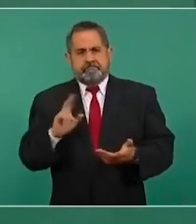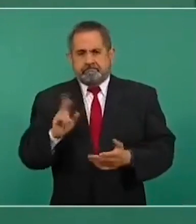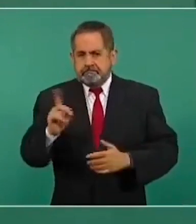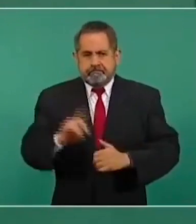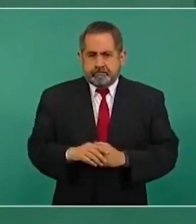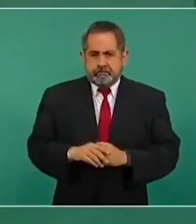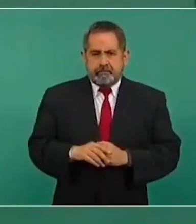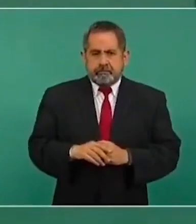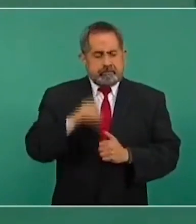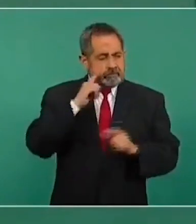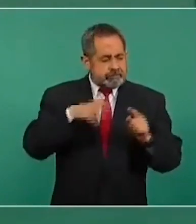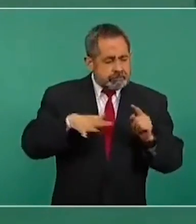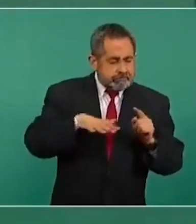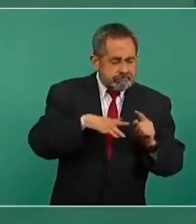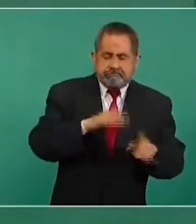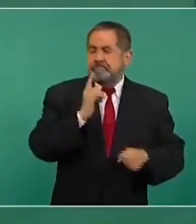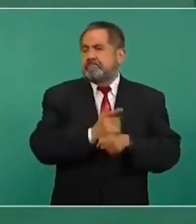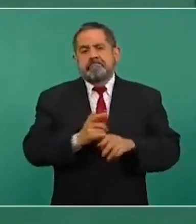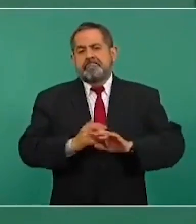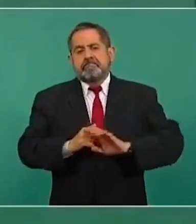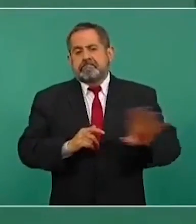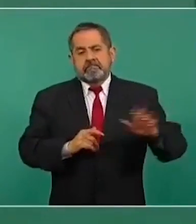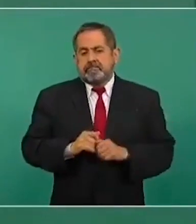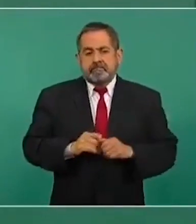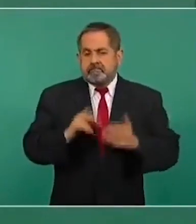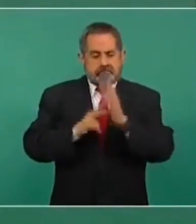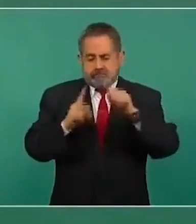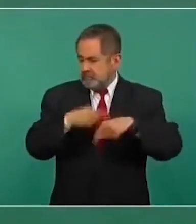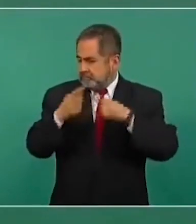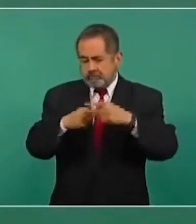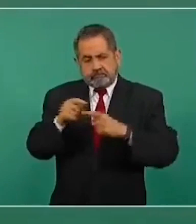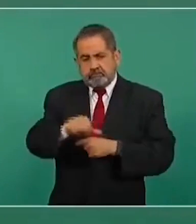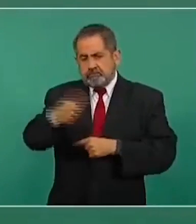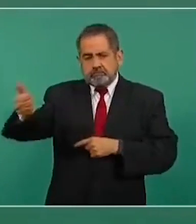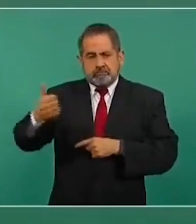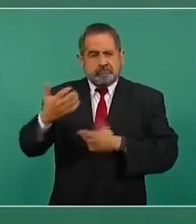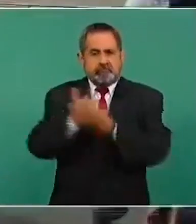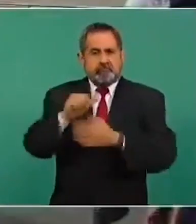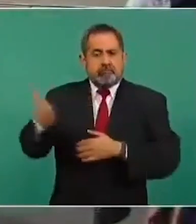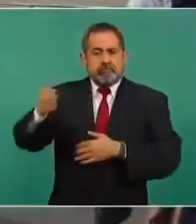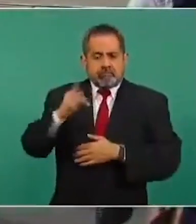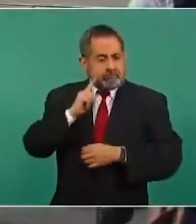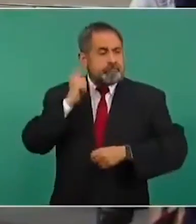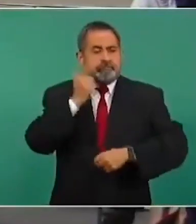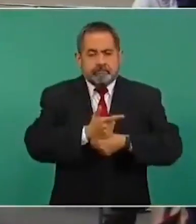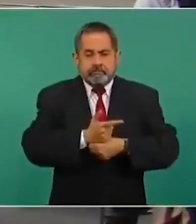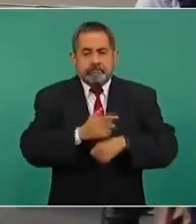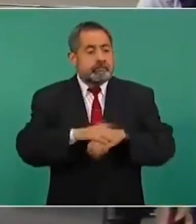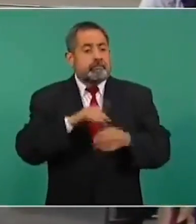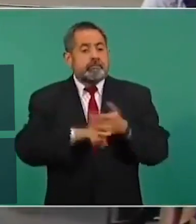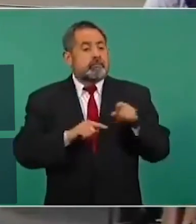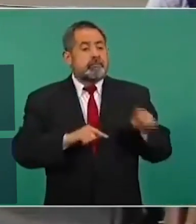Y ahí se le buscó y se volvió a hacer la licitación. Pero se le encuentra de que